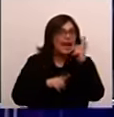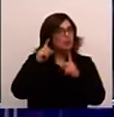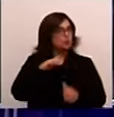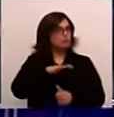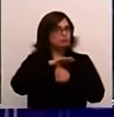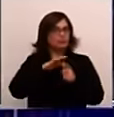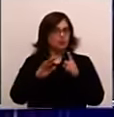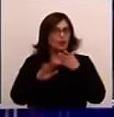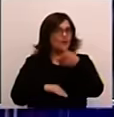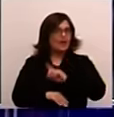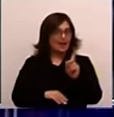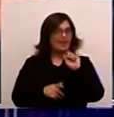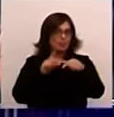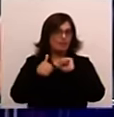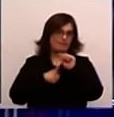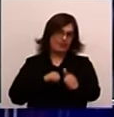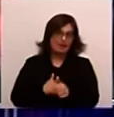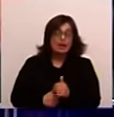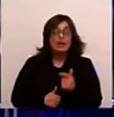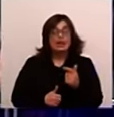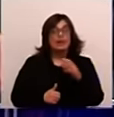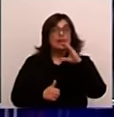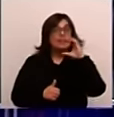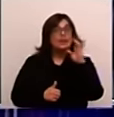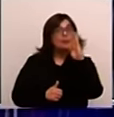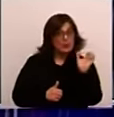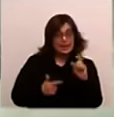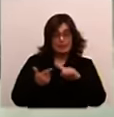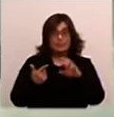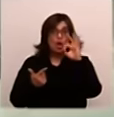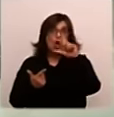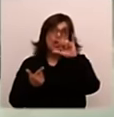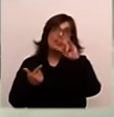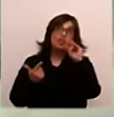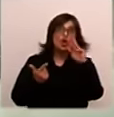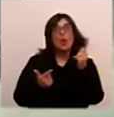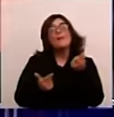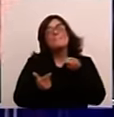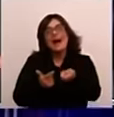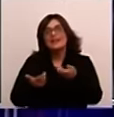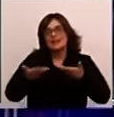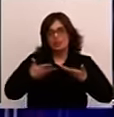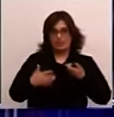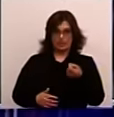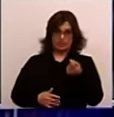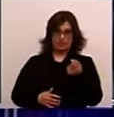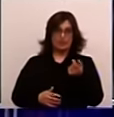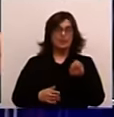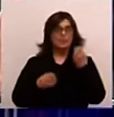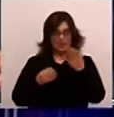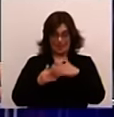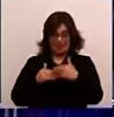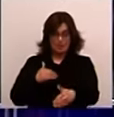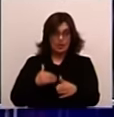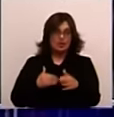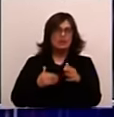luego son los que se vengan. CP, Polidoro, son los que se vengan... Matando a Bernabé. De Bernabé, porque después del episodio de Sal Cipués,